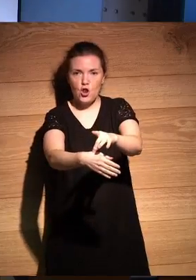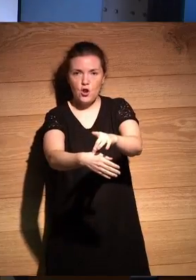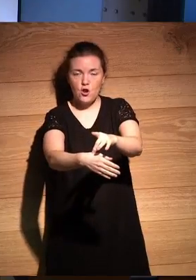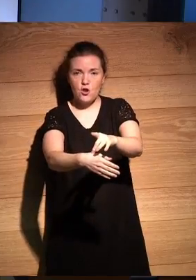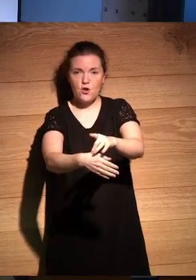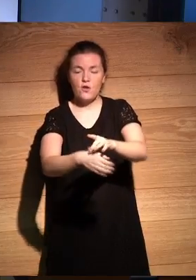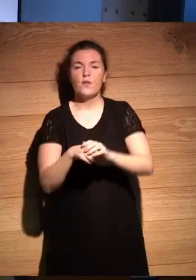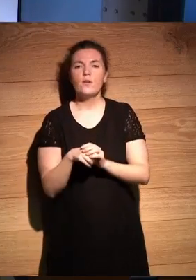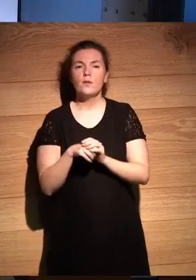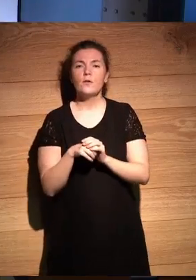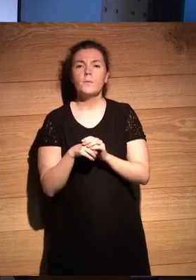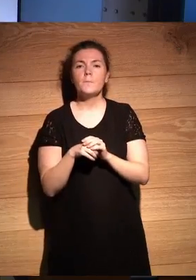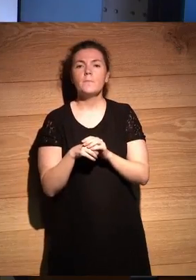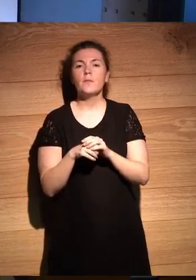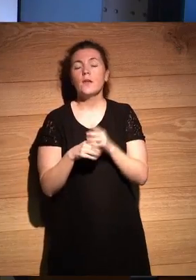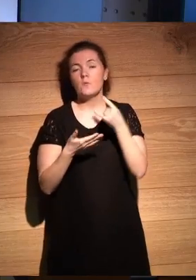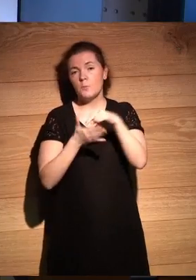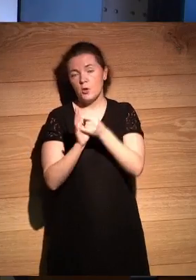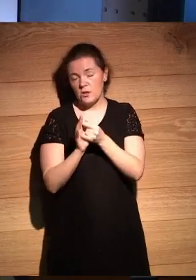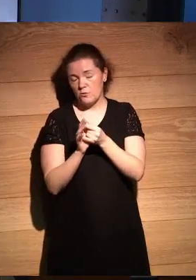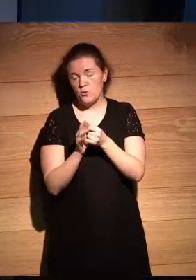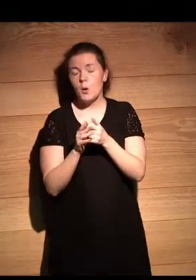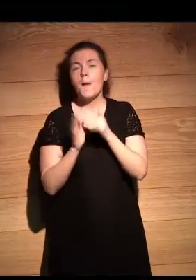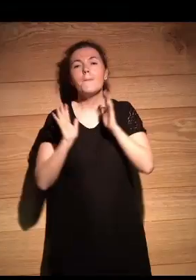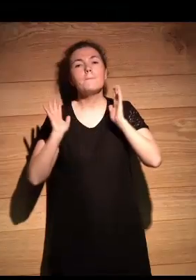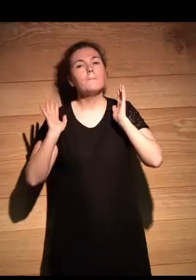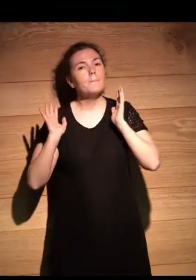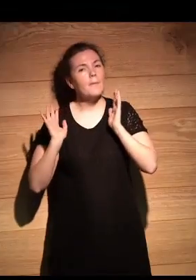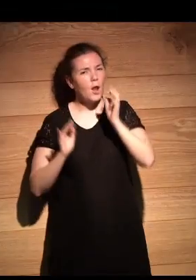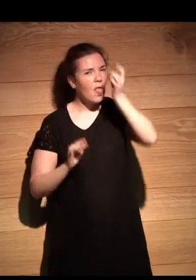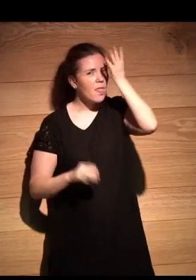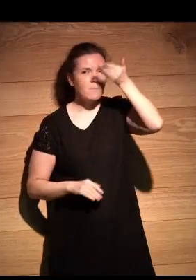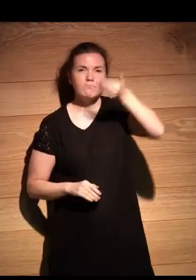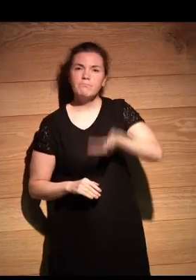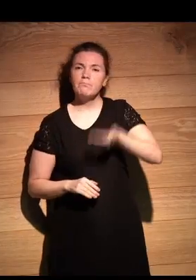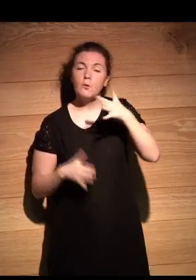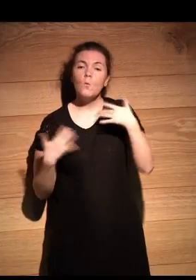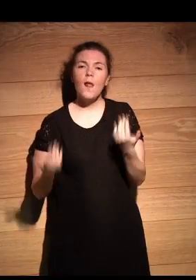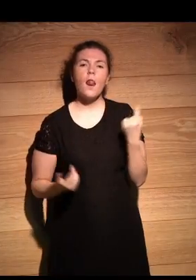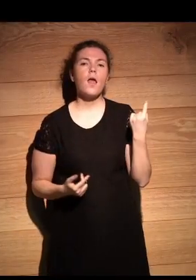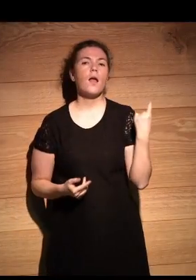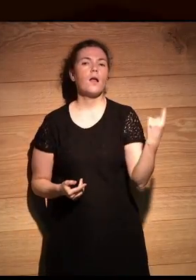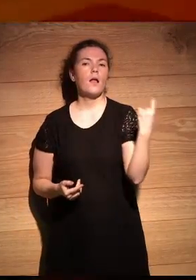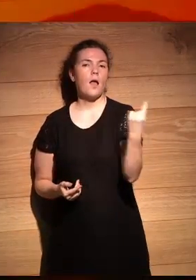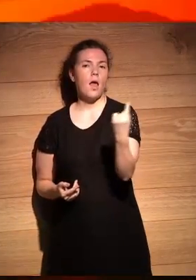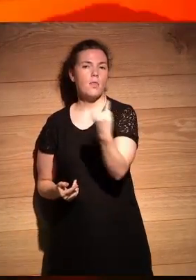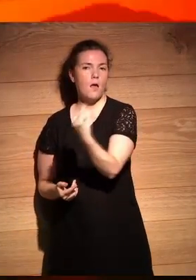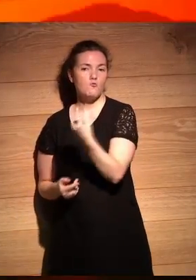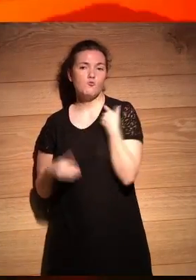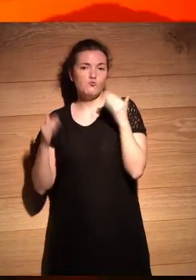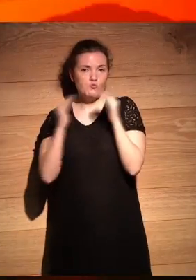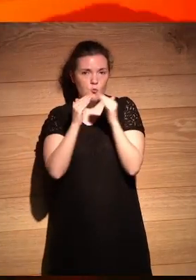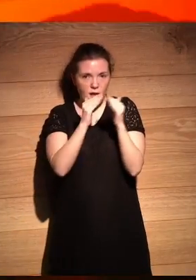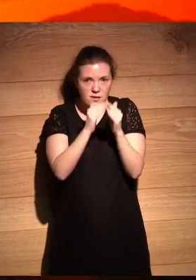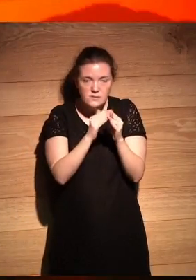guiada que se llama con este tipo de proyectos pero la la idea principal es que cada uno desde su